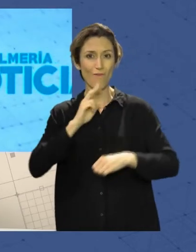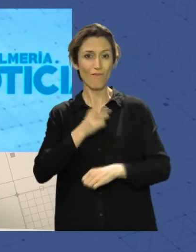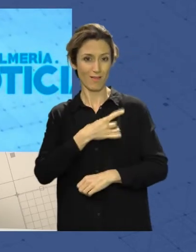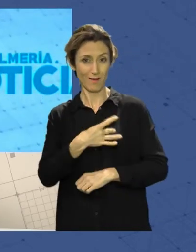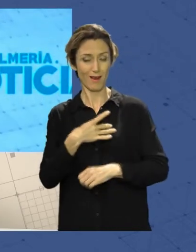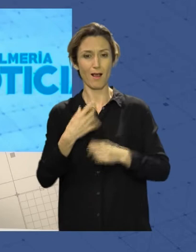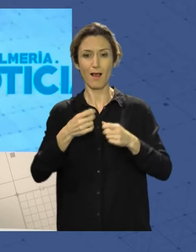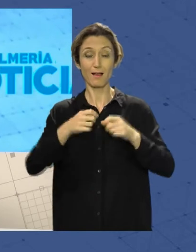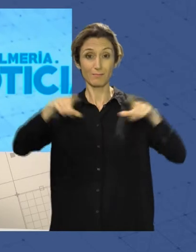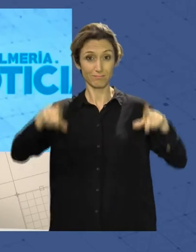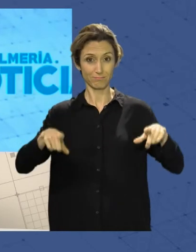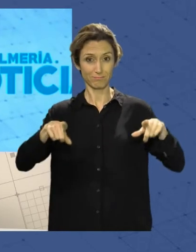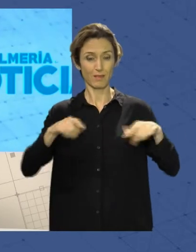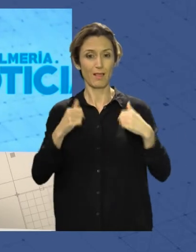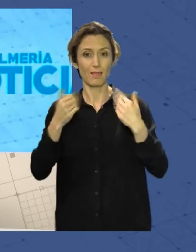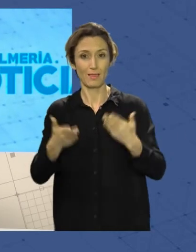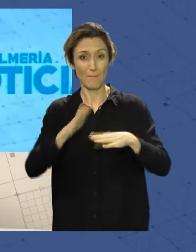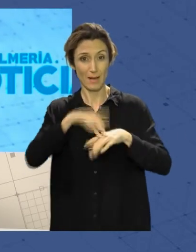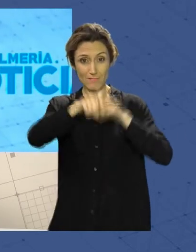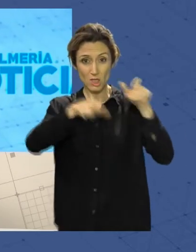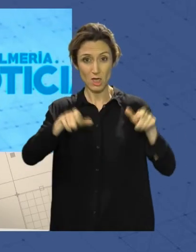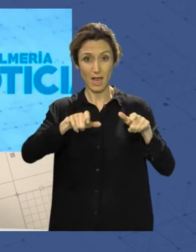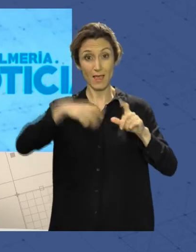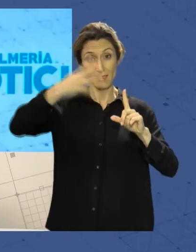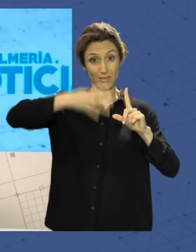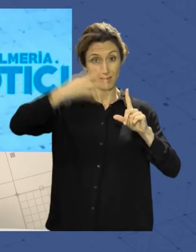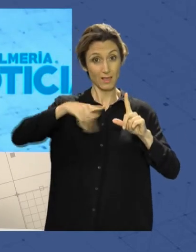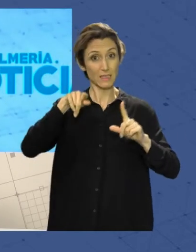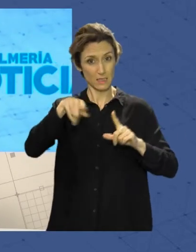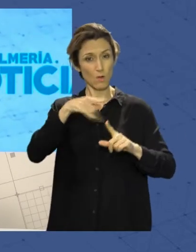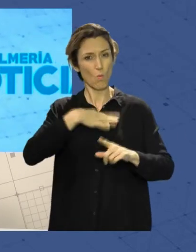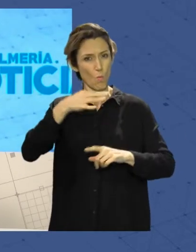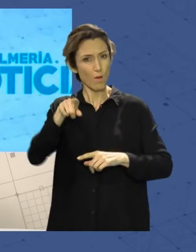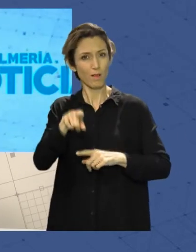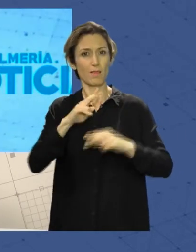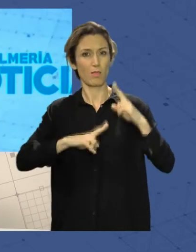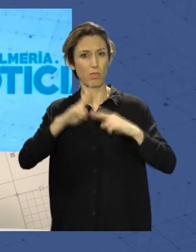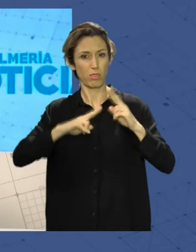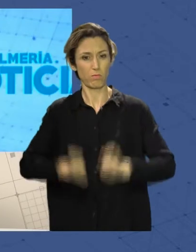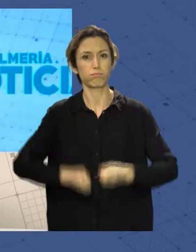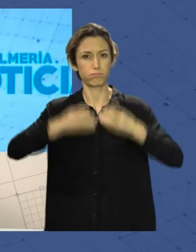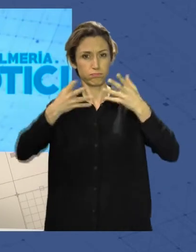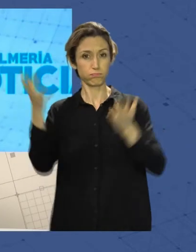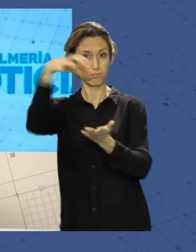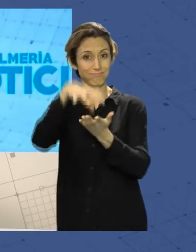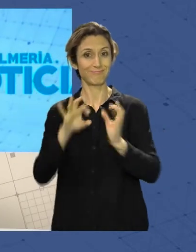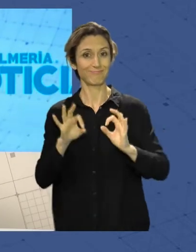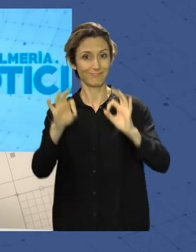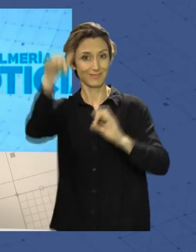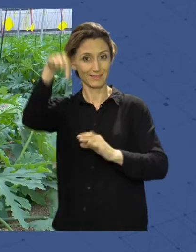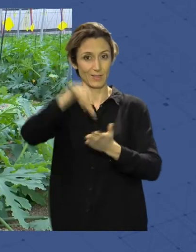parcela para que este colectivo de personas con diversidad funcional puedan construir una nueva sede en la ciudad.